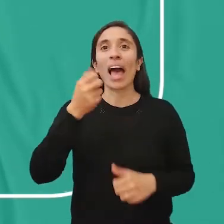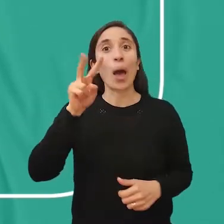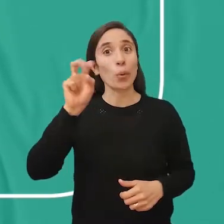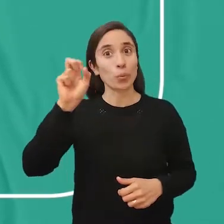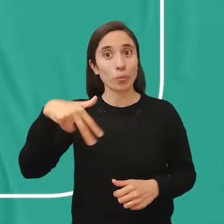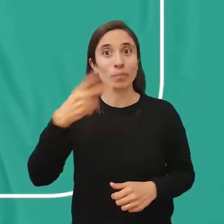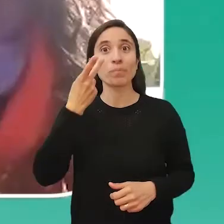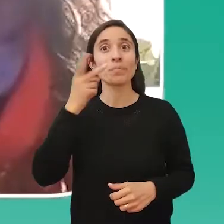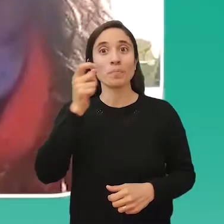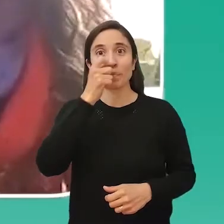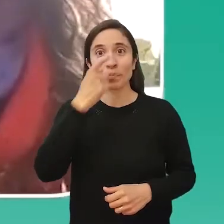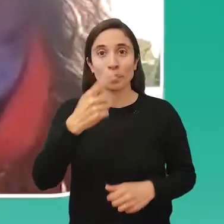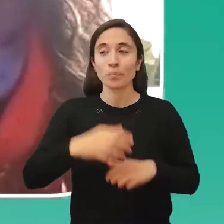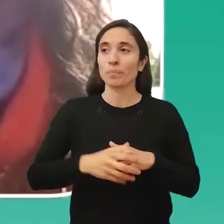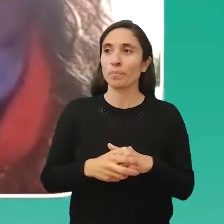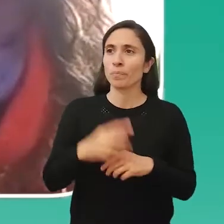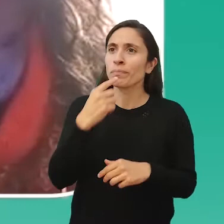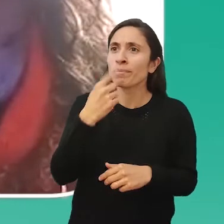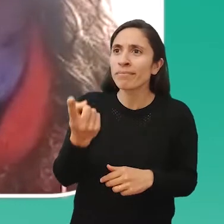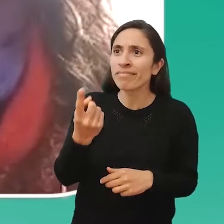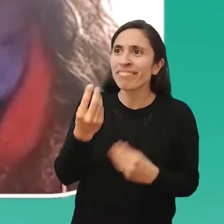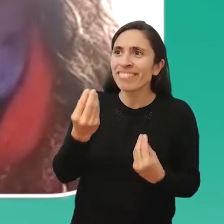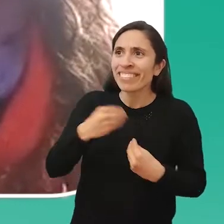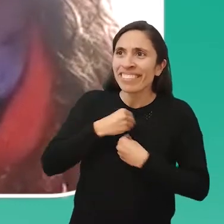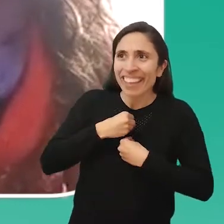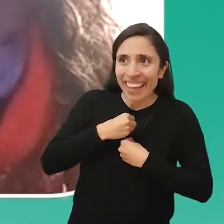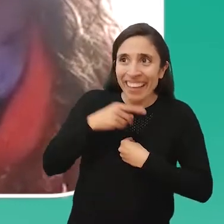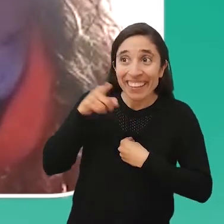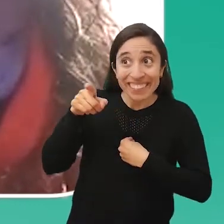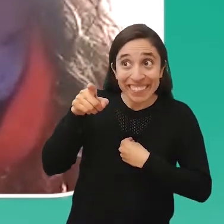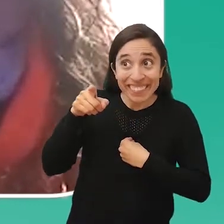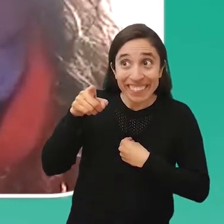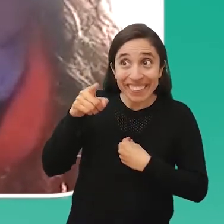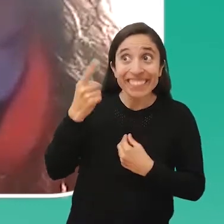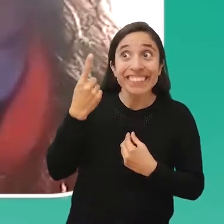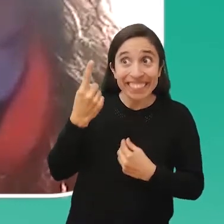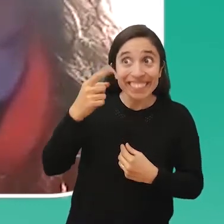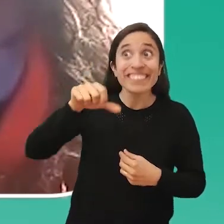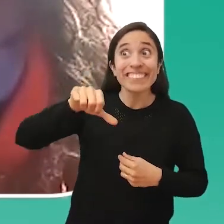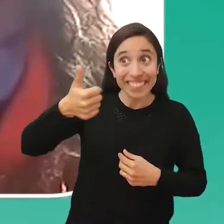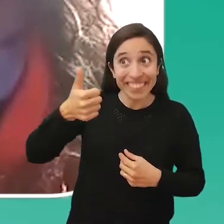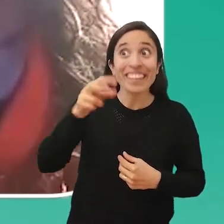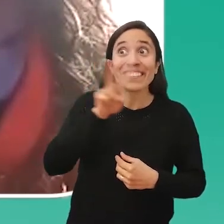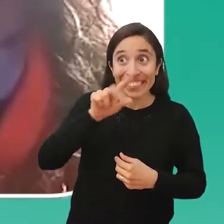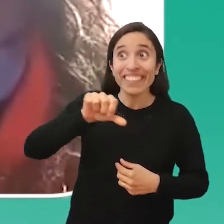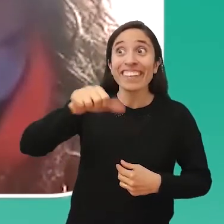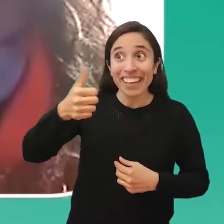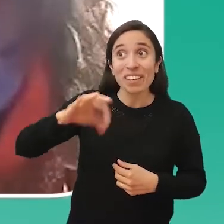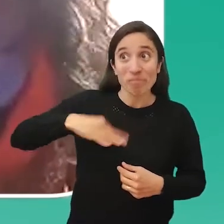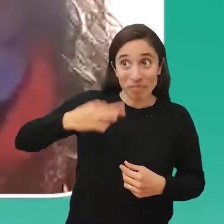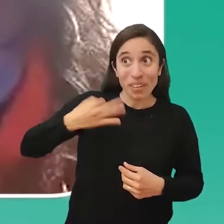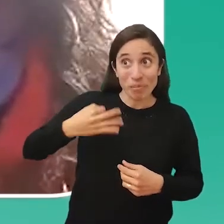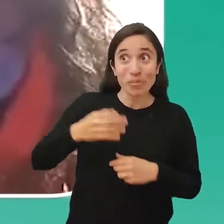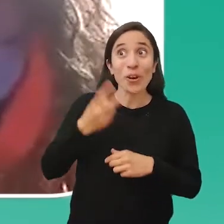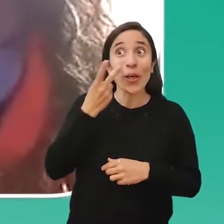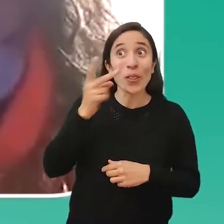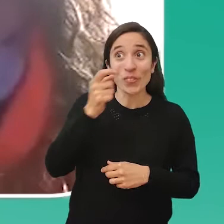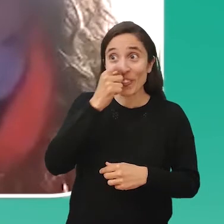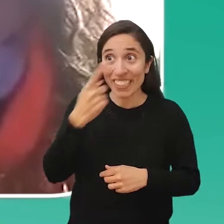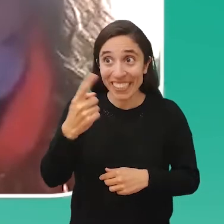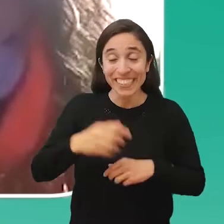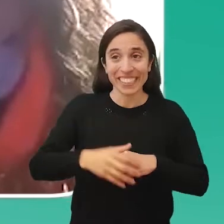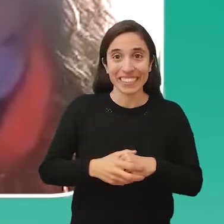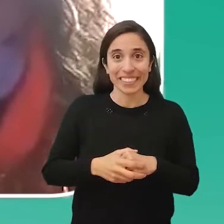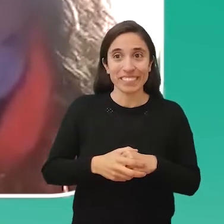2021. Te quería preguntar cómo te sentís al decirte que finalmente sos una de las 5